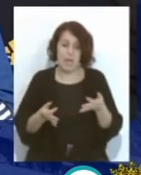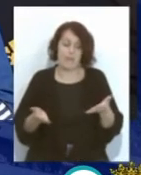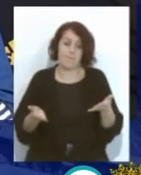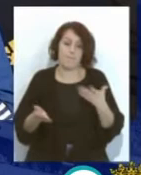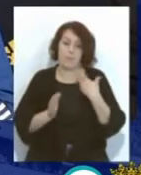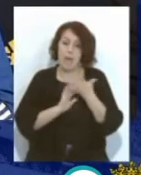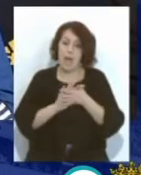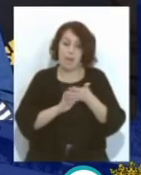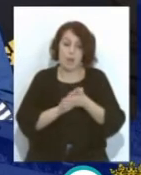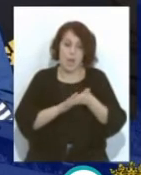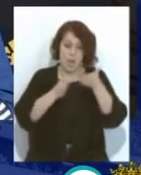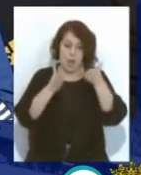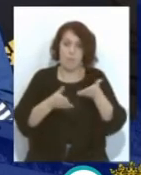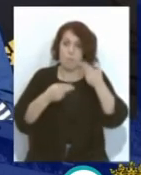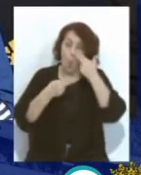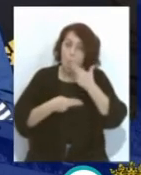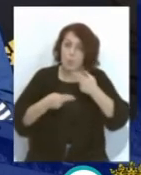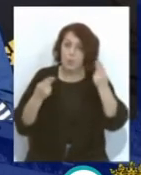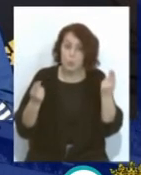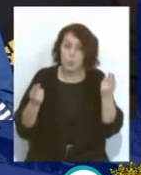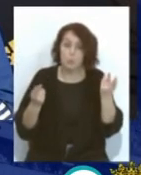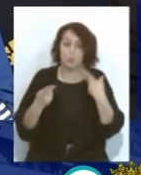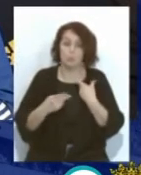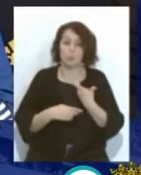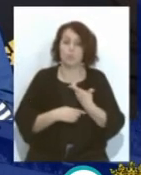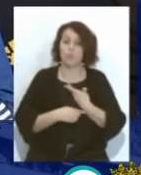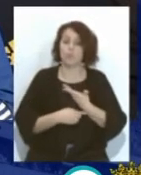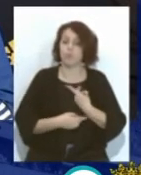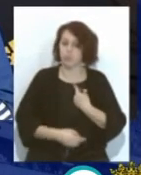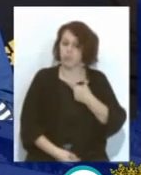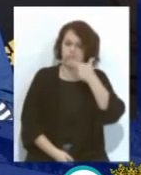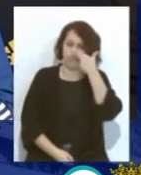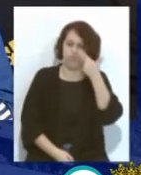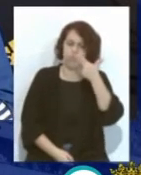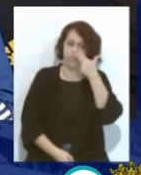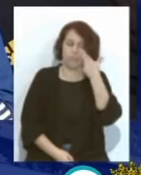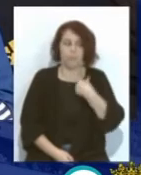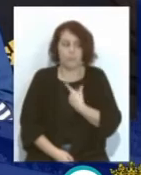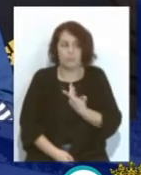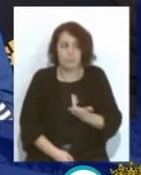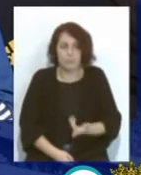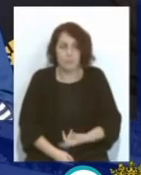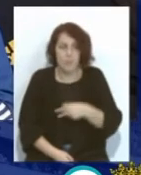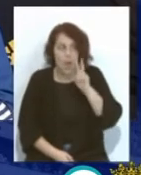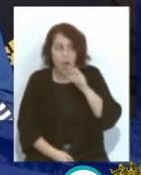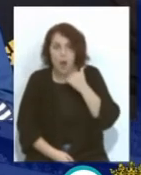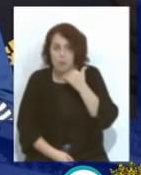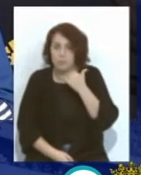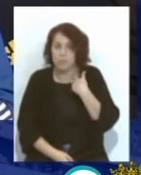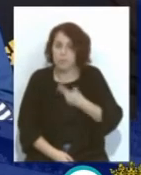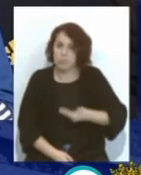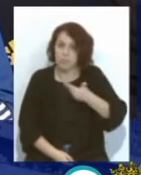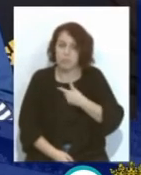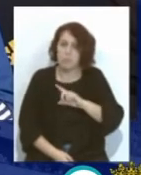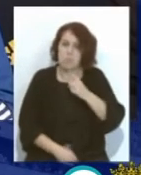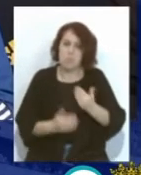Que hable De ti Públicamente Y que Y que muestre El interés Ves algo Importante Desde el